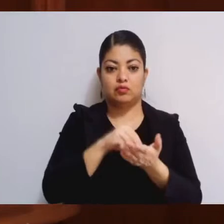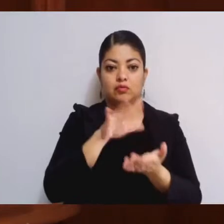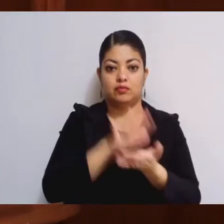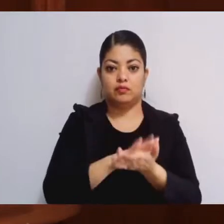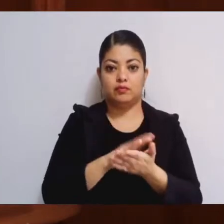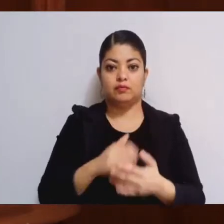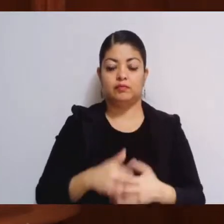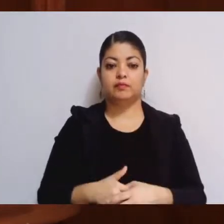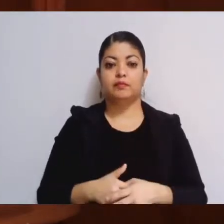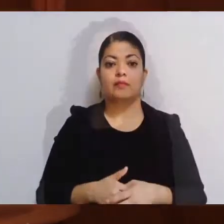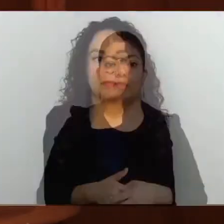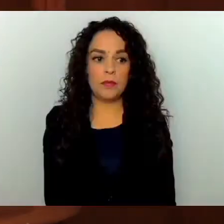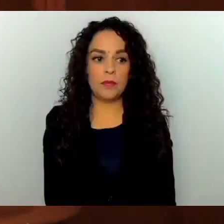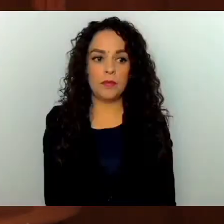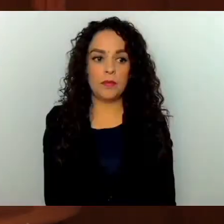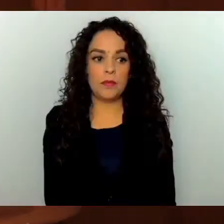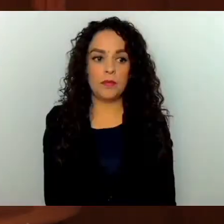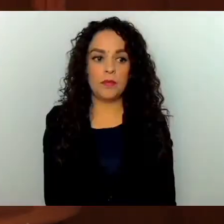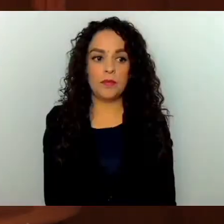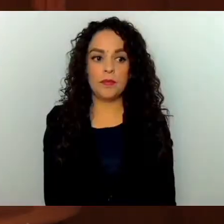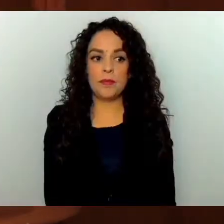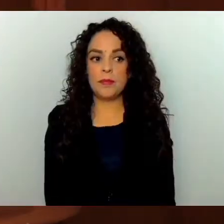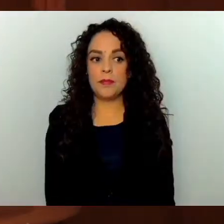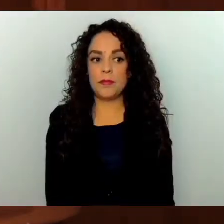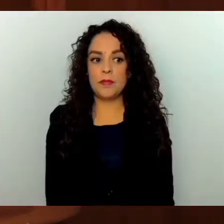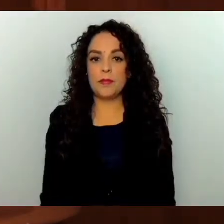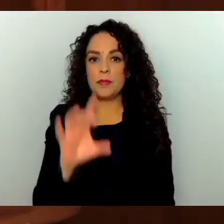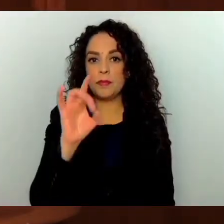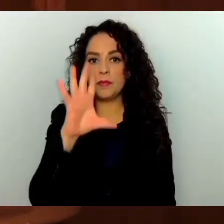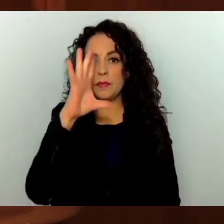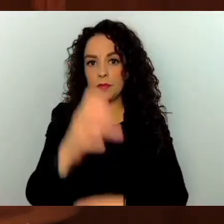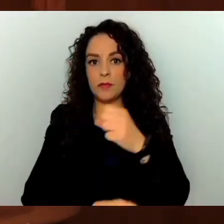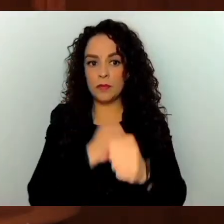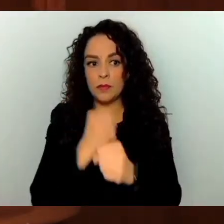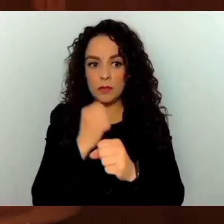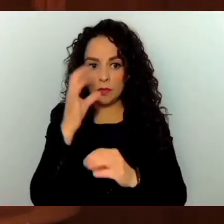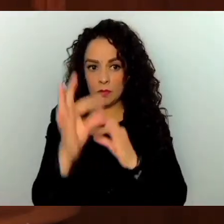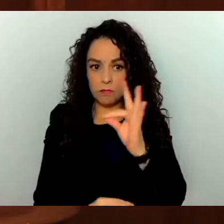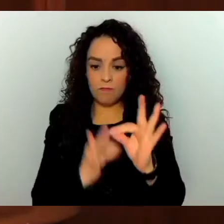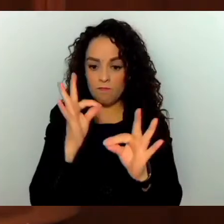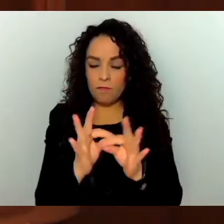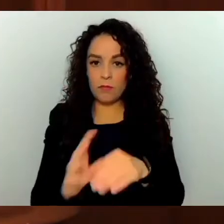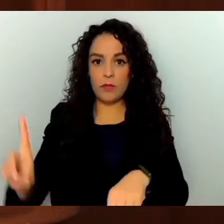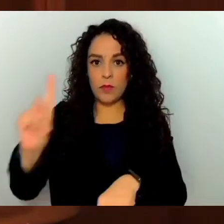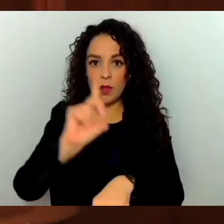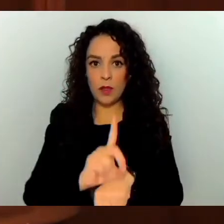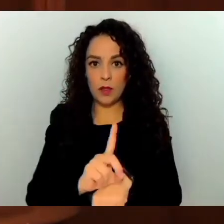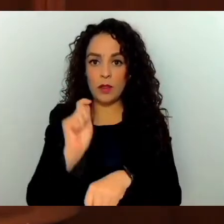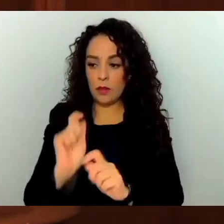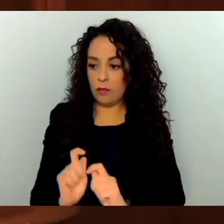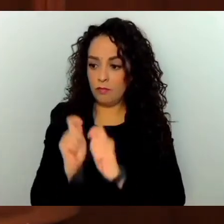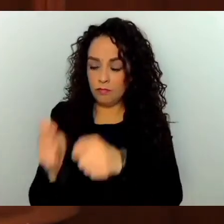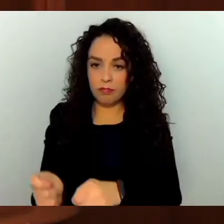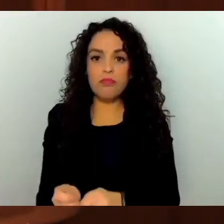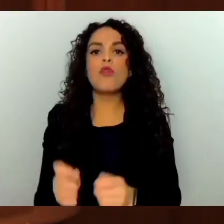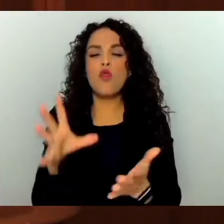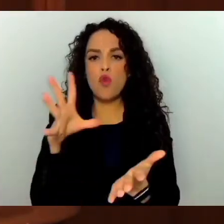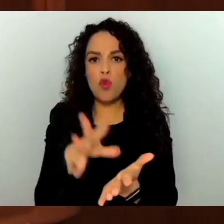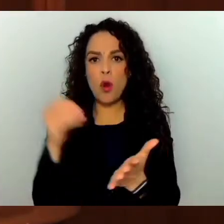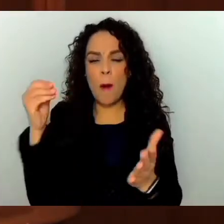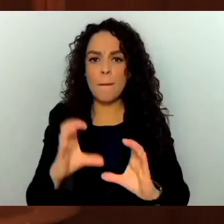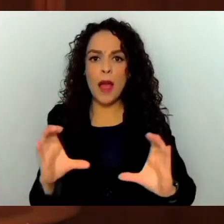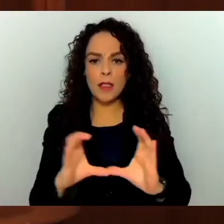tener cuando menos 35 años de edad cumplidos al día de su designación, acreditándolo con copia certificada de acta de